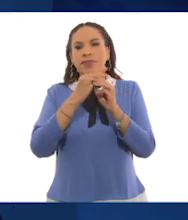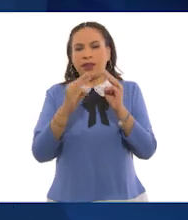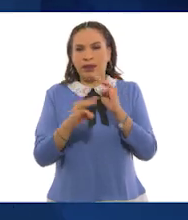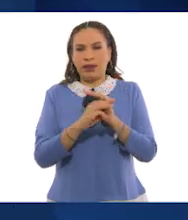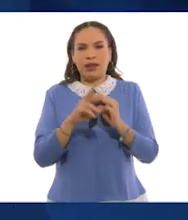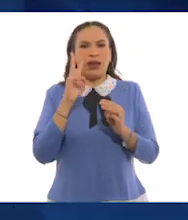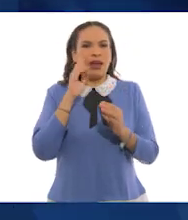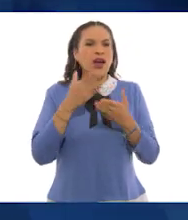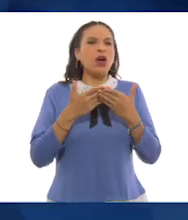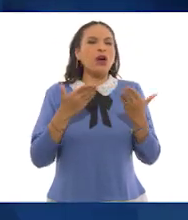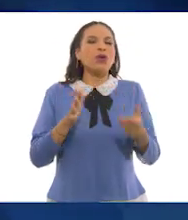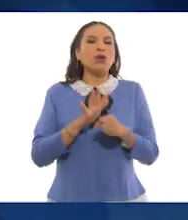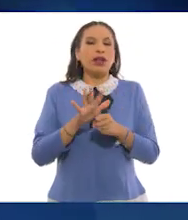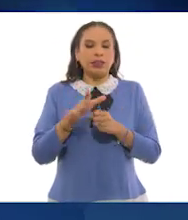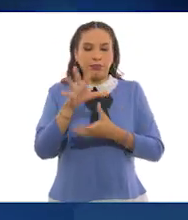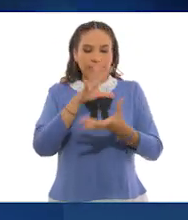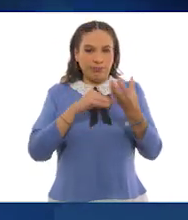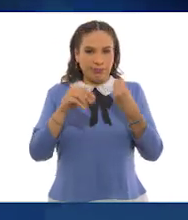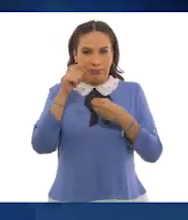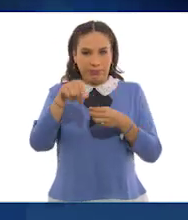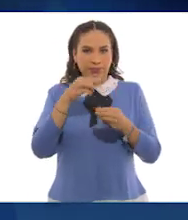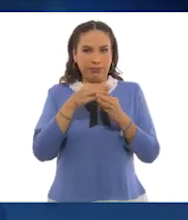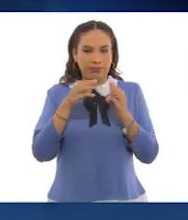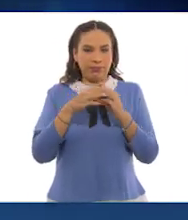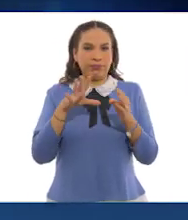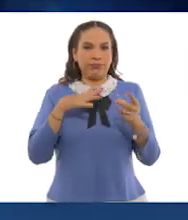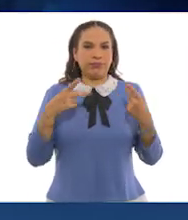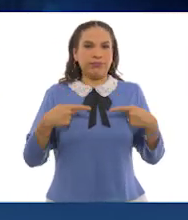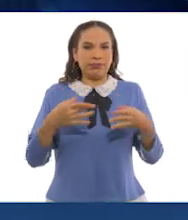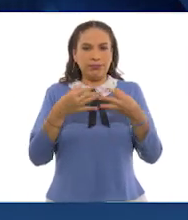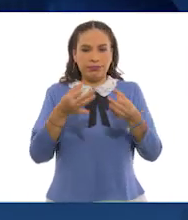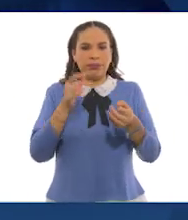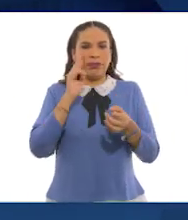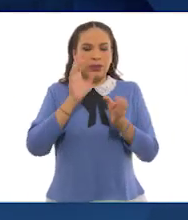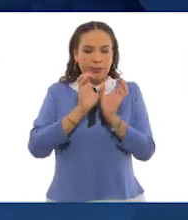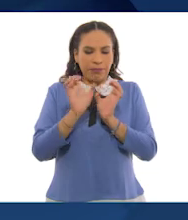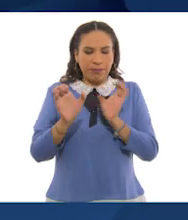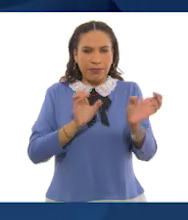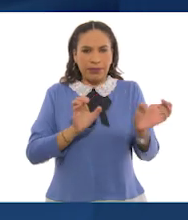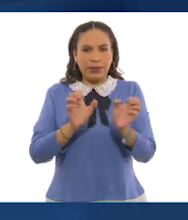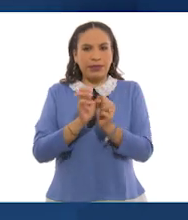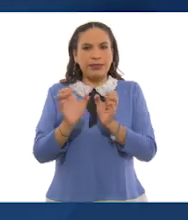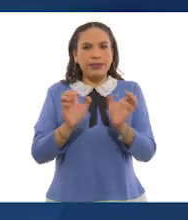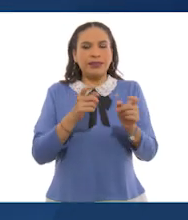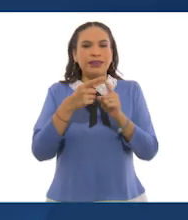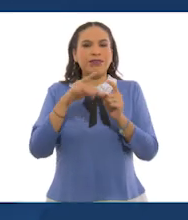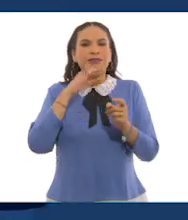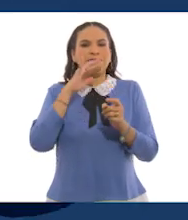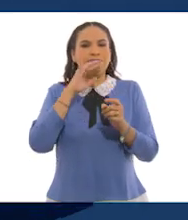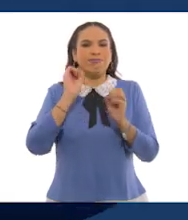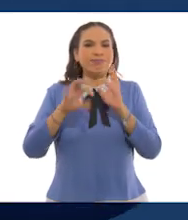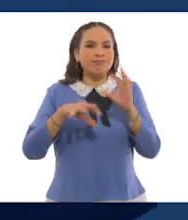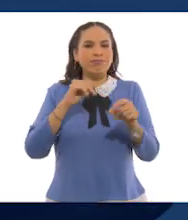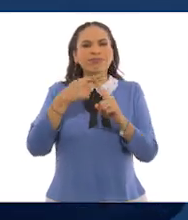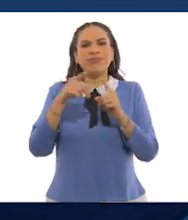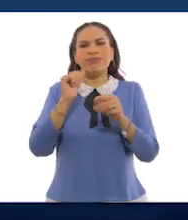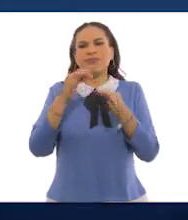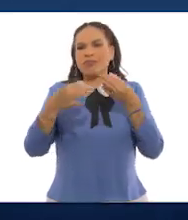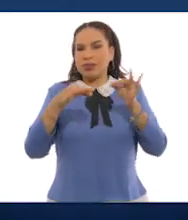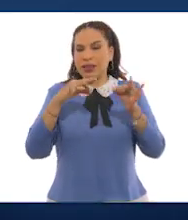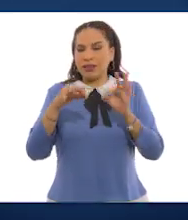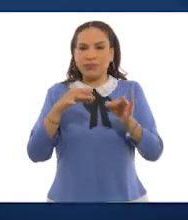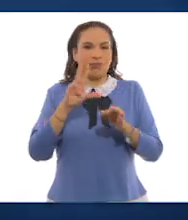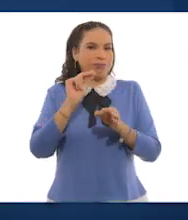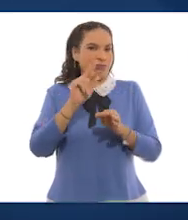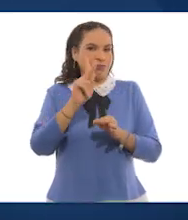Mira, aquí lo que vamos a hacer es recibir el material. Tenemos gente de calidad que va a empezar a separar lo que son los contaminantes. Cualquier tipo de plástico